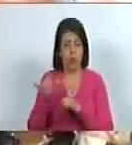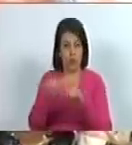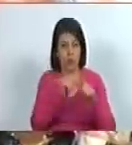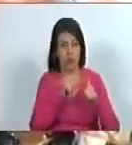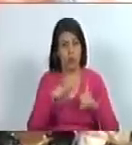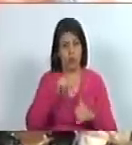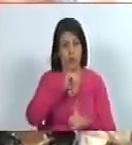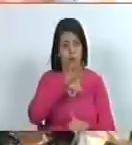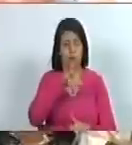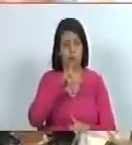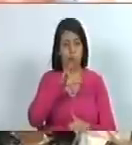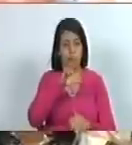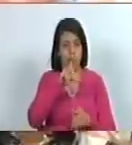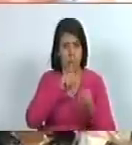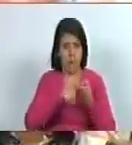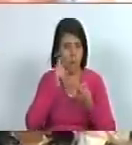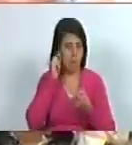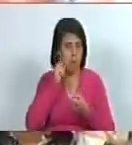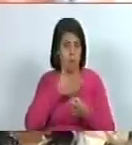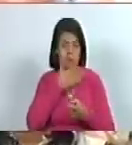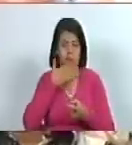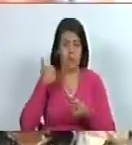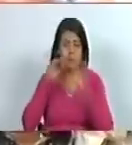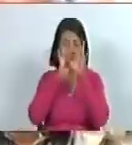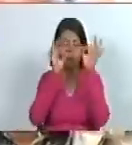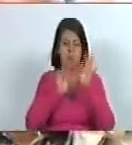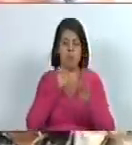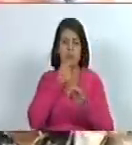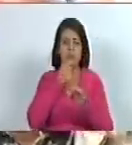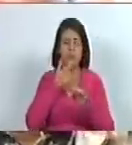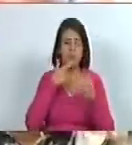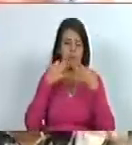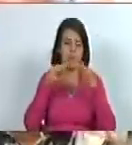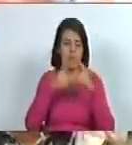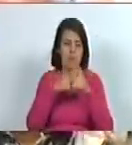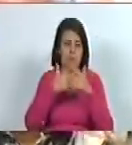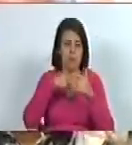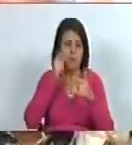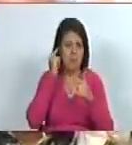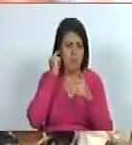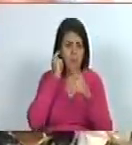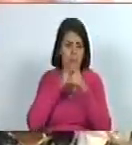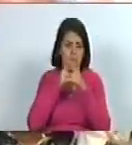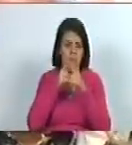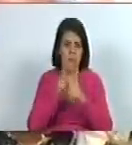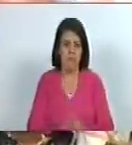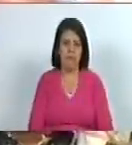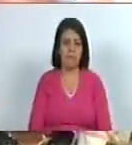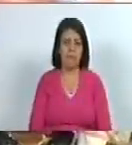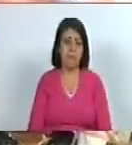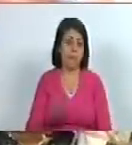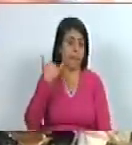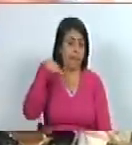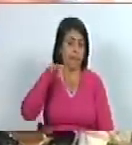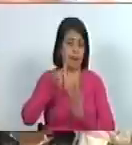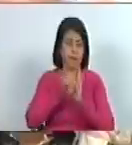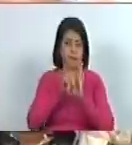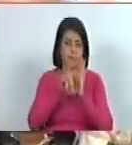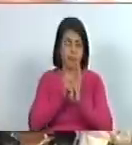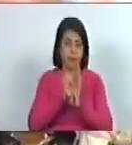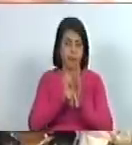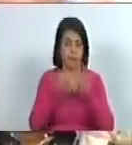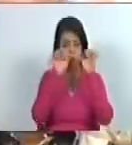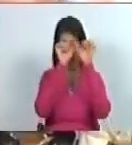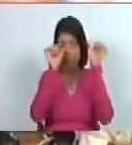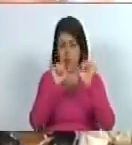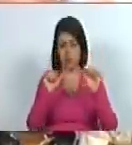esposa fue su mejor modelo reivindicando la belleza natural de nuestras mujeres quizás una ley de las